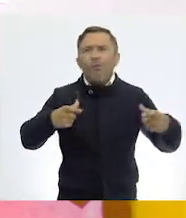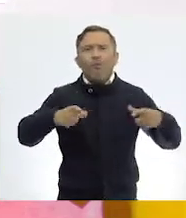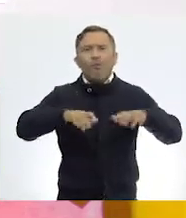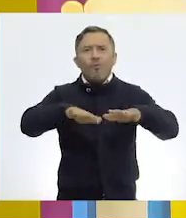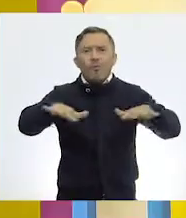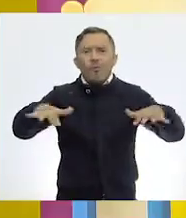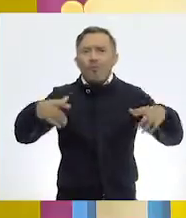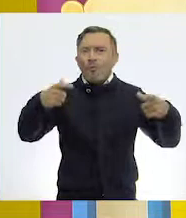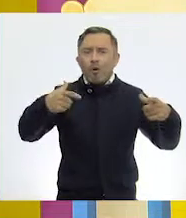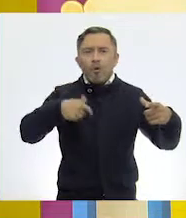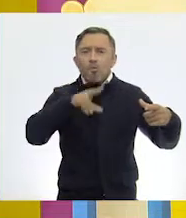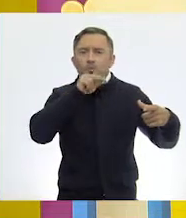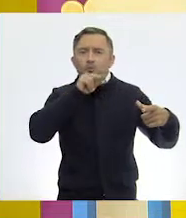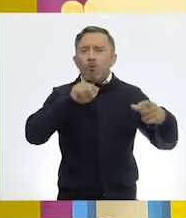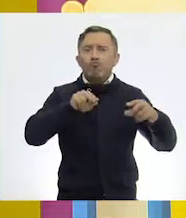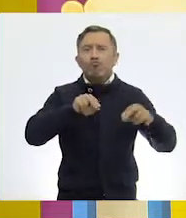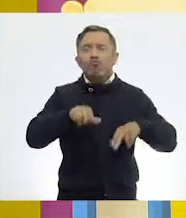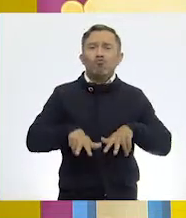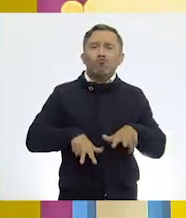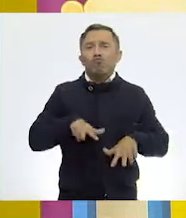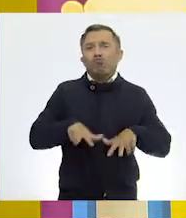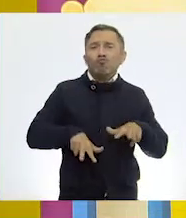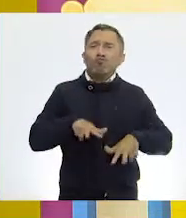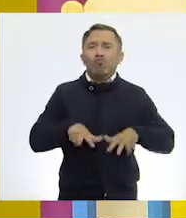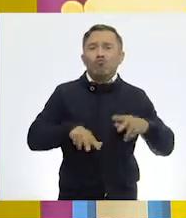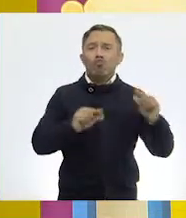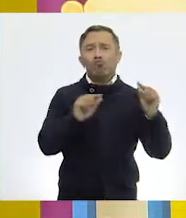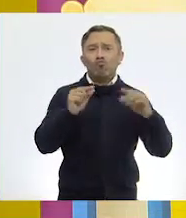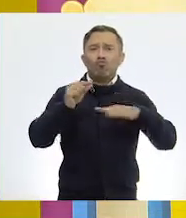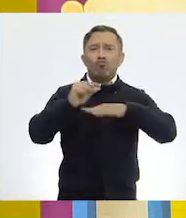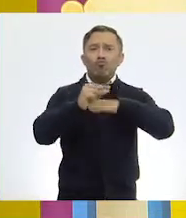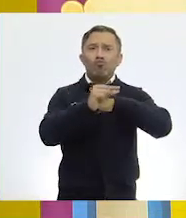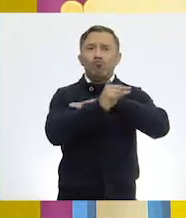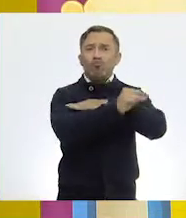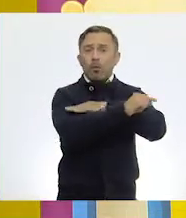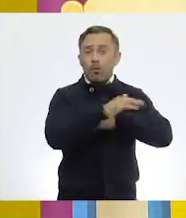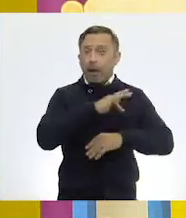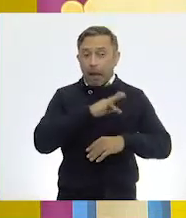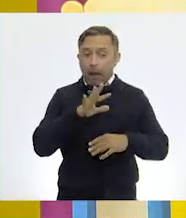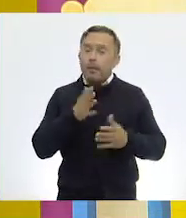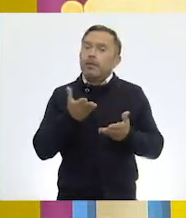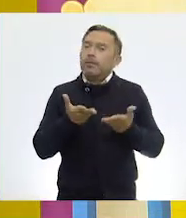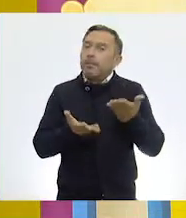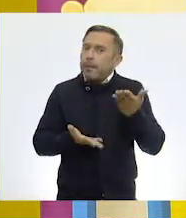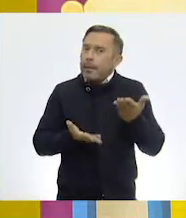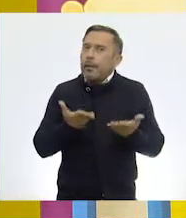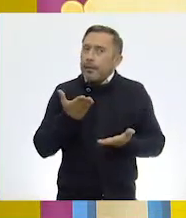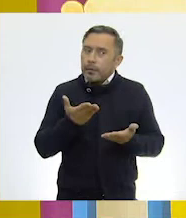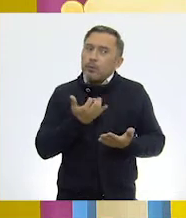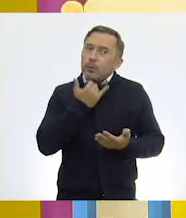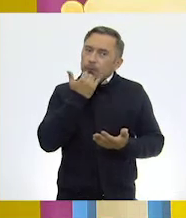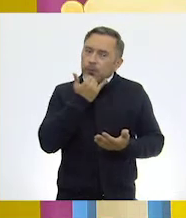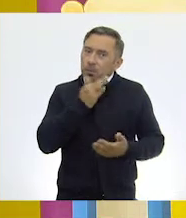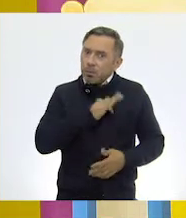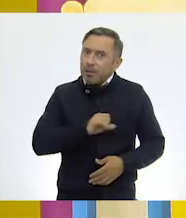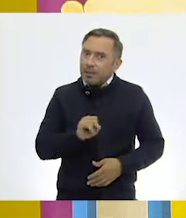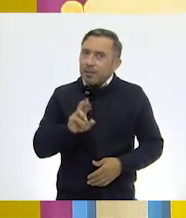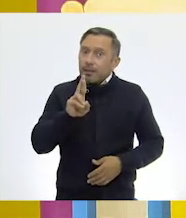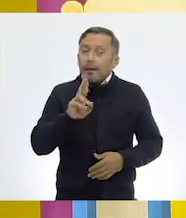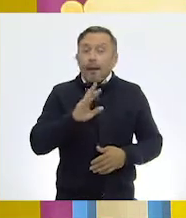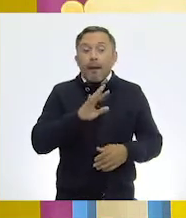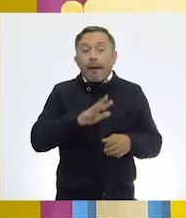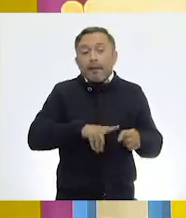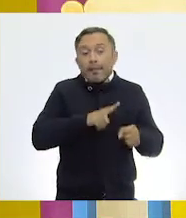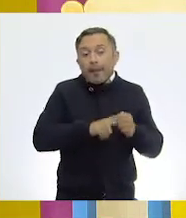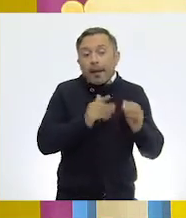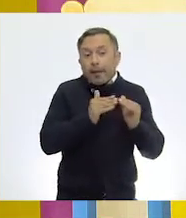Claro. Puede ser que sea un animal doméstico, pero también puede ser que sea un animal silvestre. ¿Por qué?